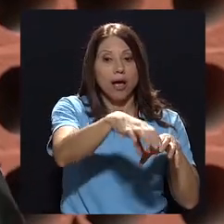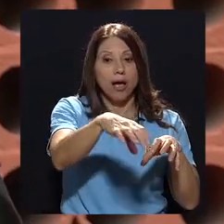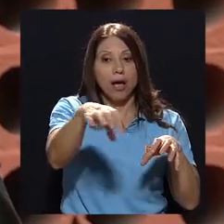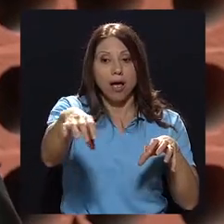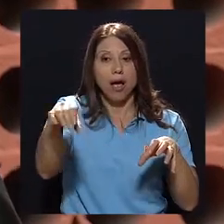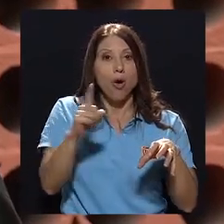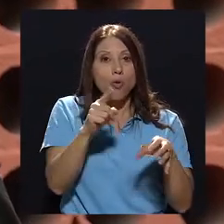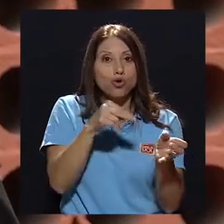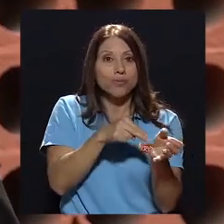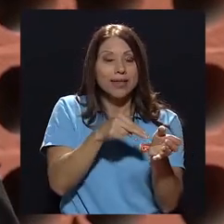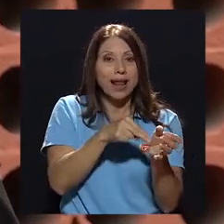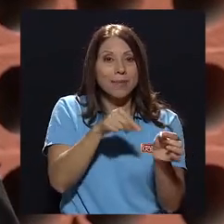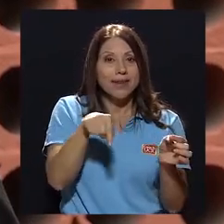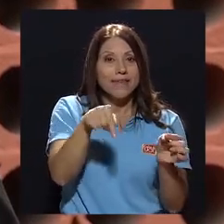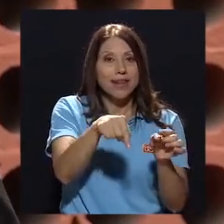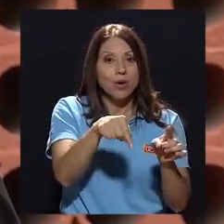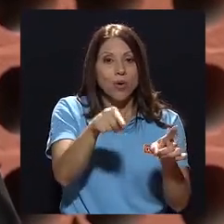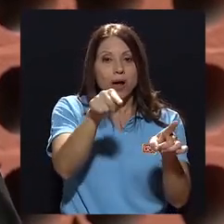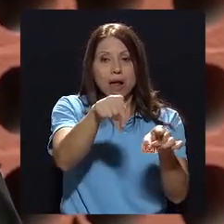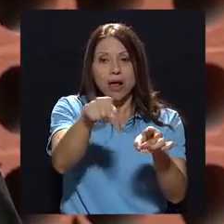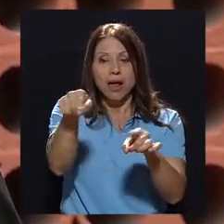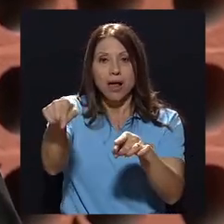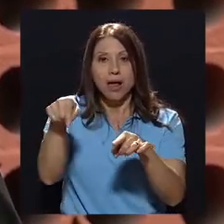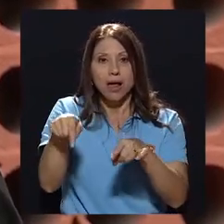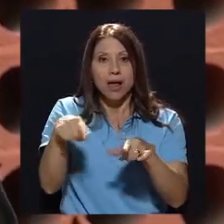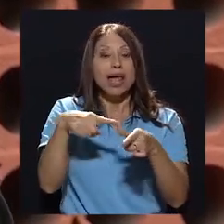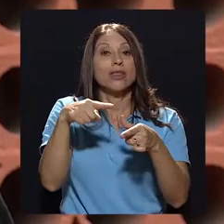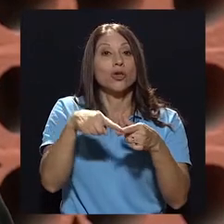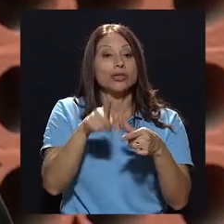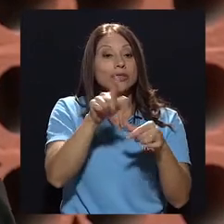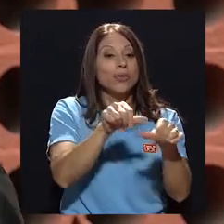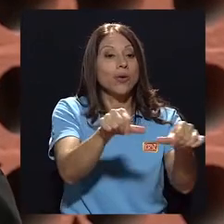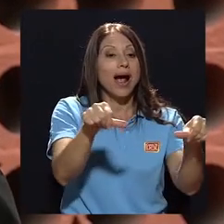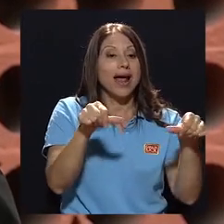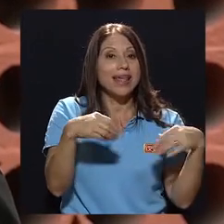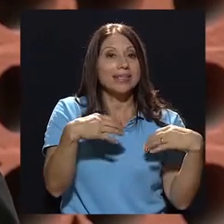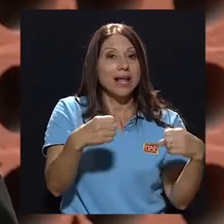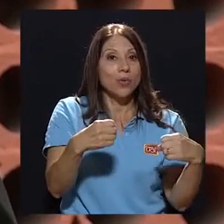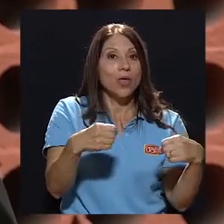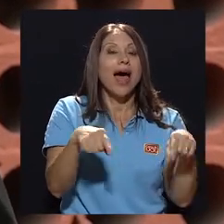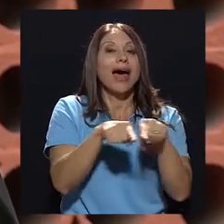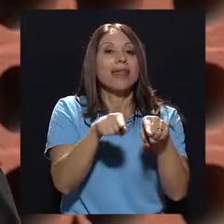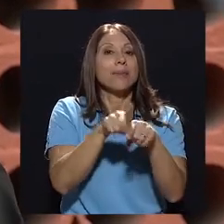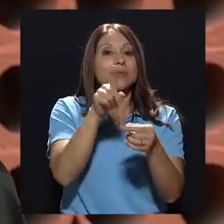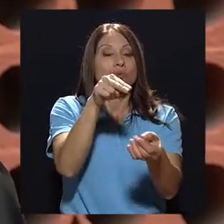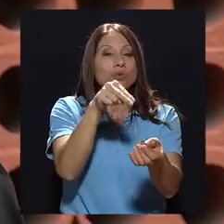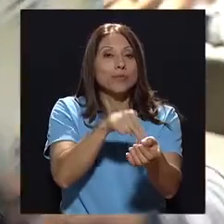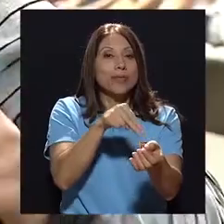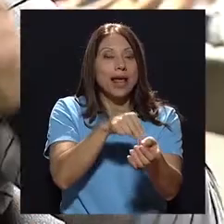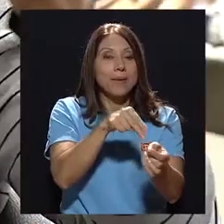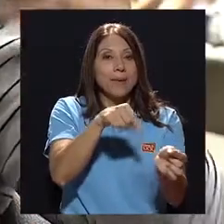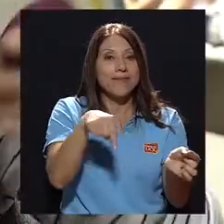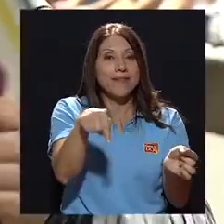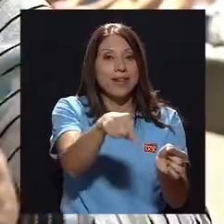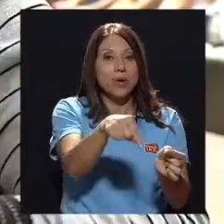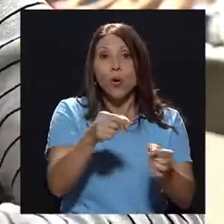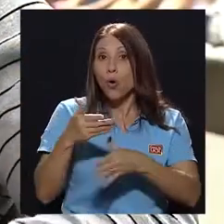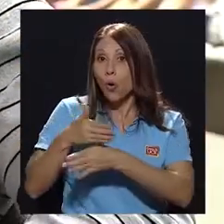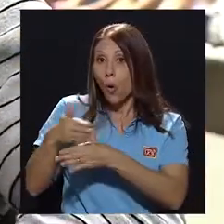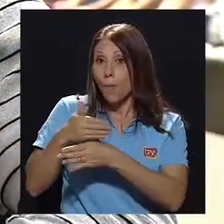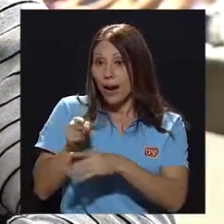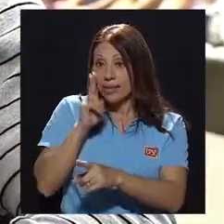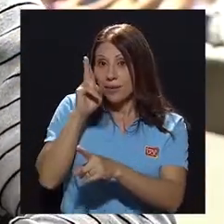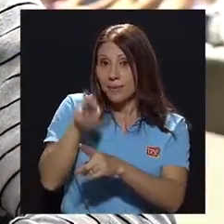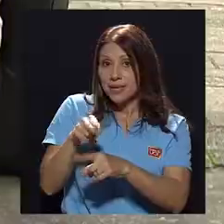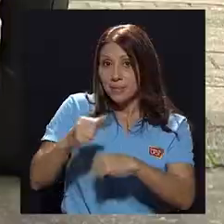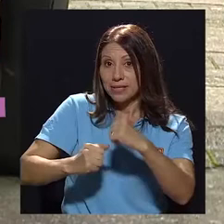Entonces, encuentra un área de salud que además tiene un hospital periférico. ¿Comparten incluso la misma infraestructura?